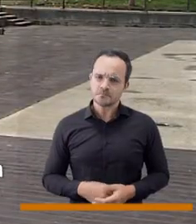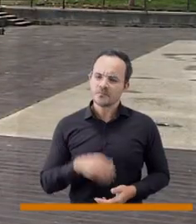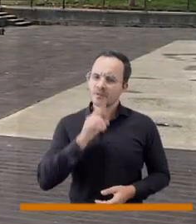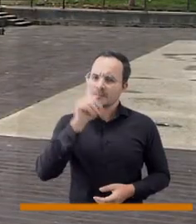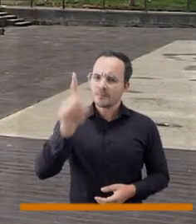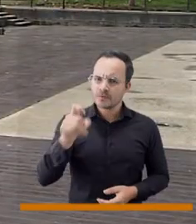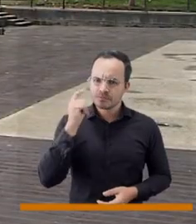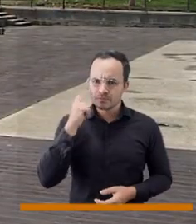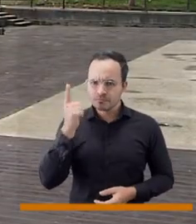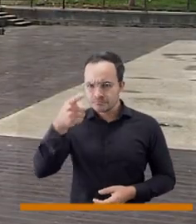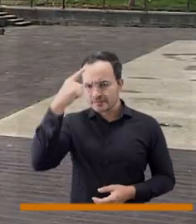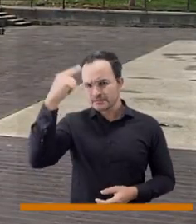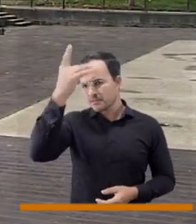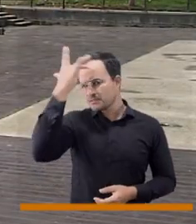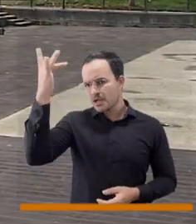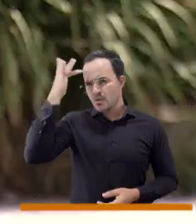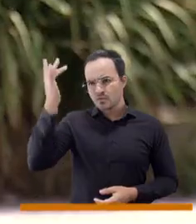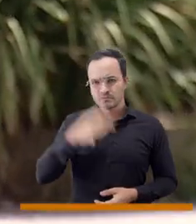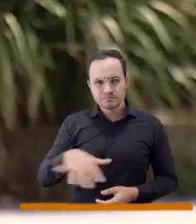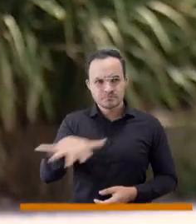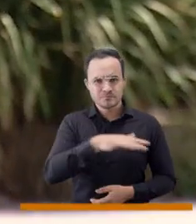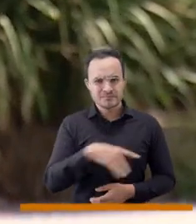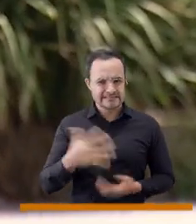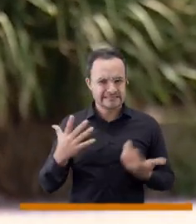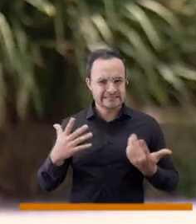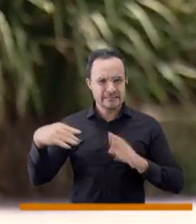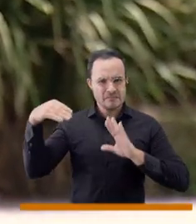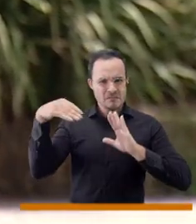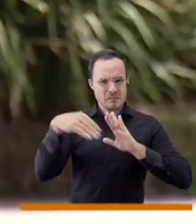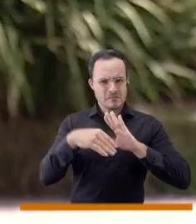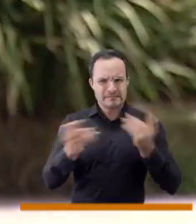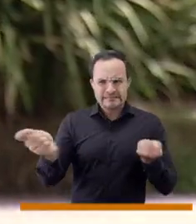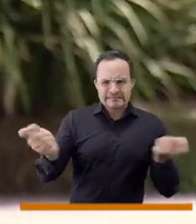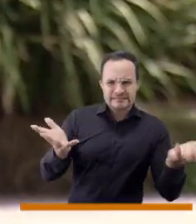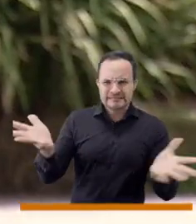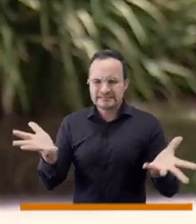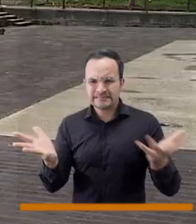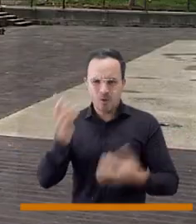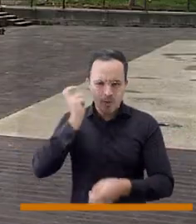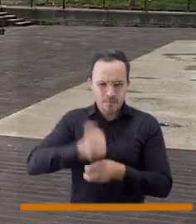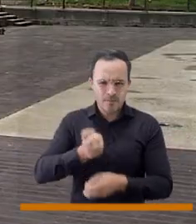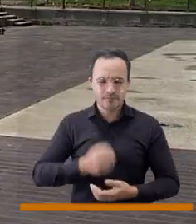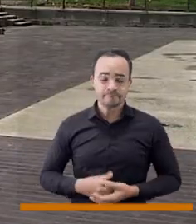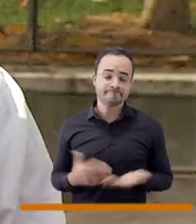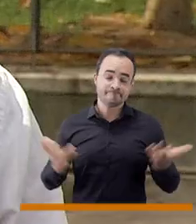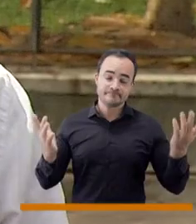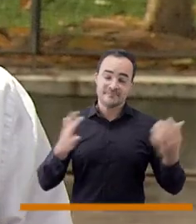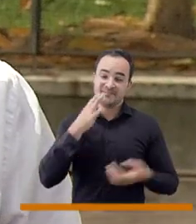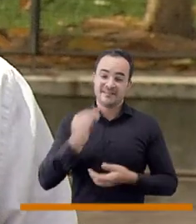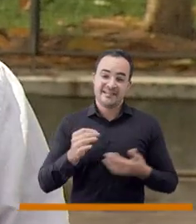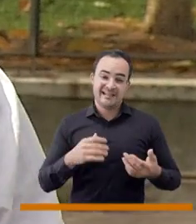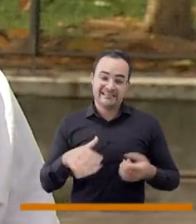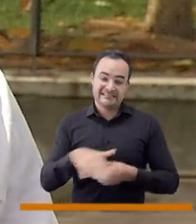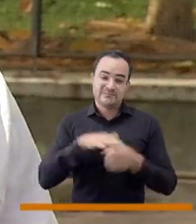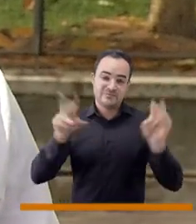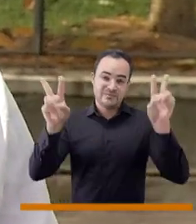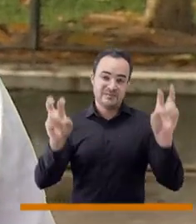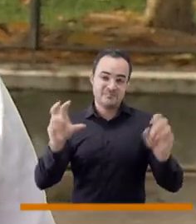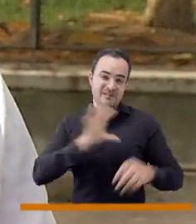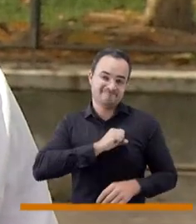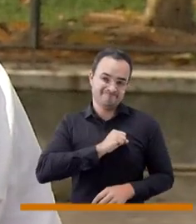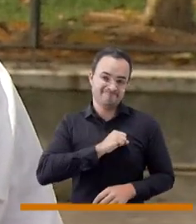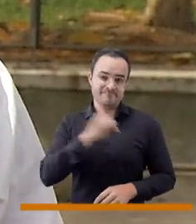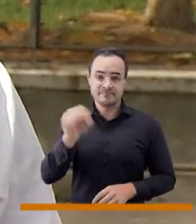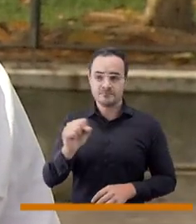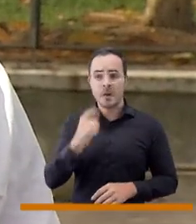Concejal Babington, ¿siente usted que la salud mental del distrito está en riesgo? La verdad es que es un tema doloroso tener que